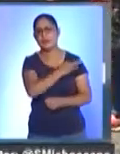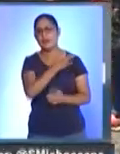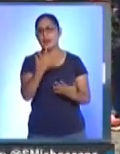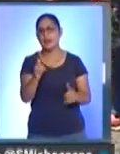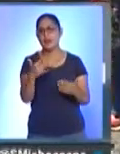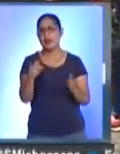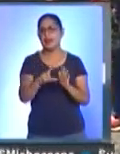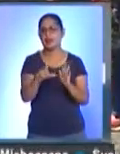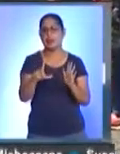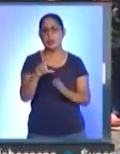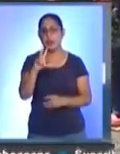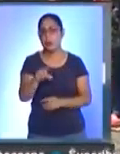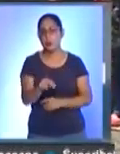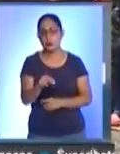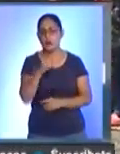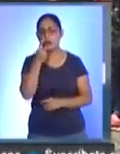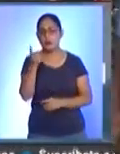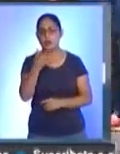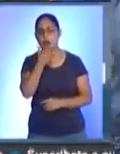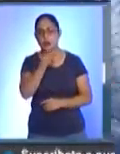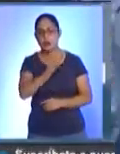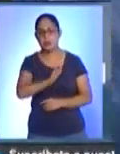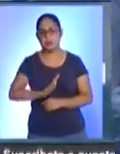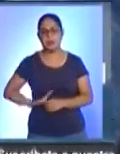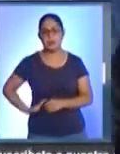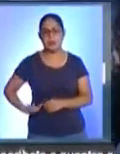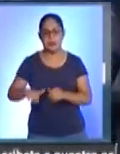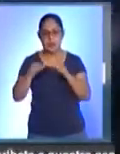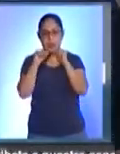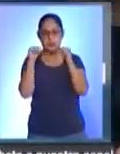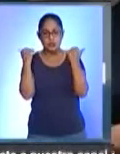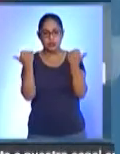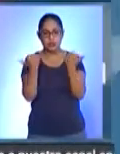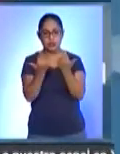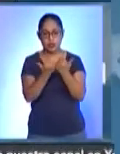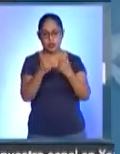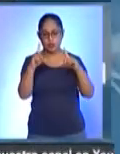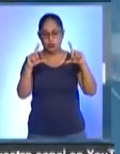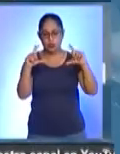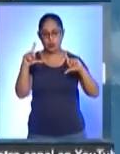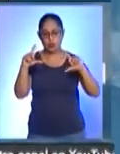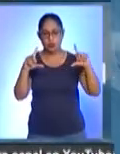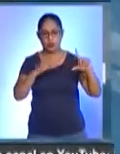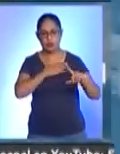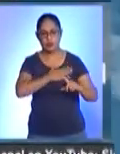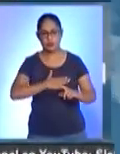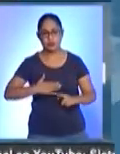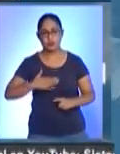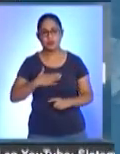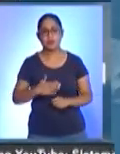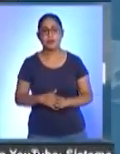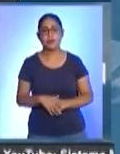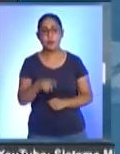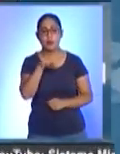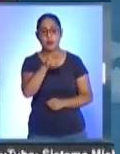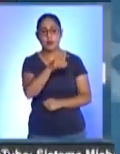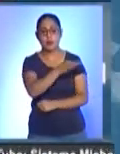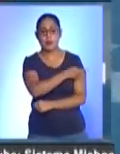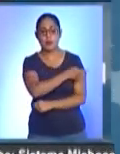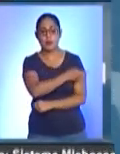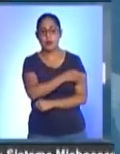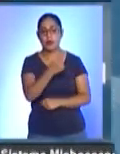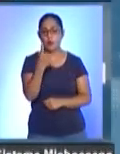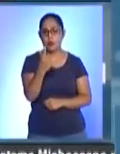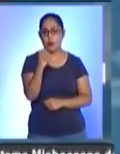lo consideró el presidente de la Asociación Michoacana de Tórax, Guillermo Montes García. Tú te vacunaste tus dos dosis o una, la que haya sido,